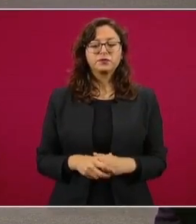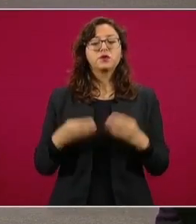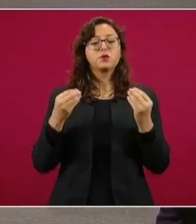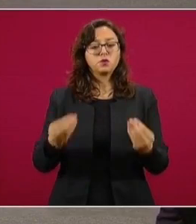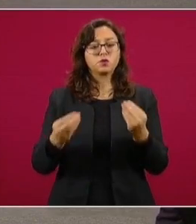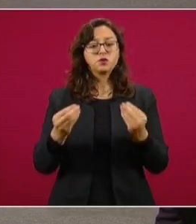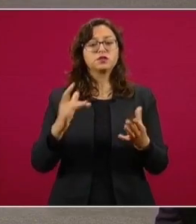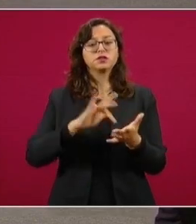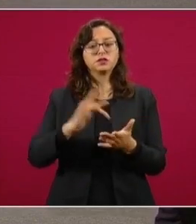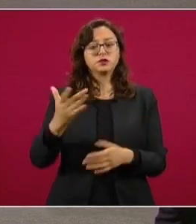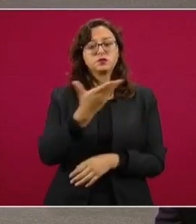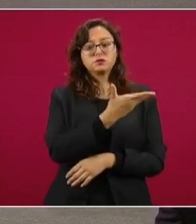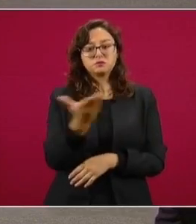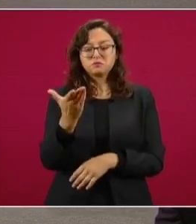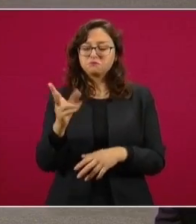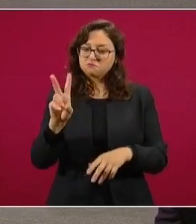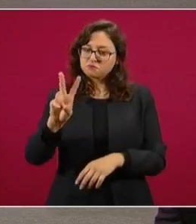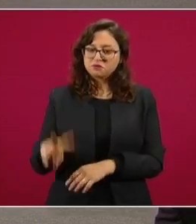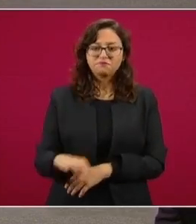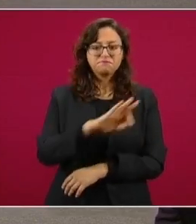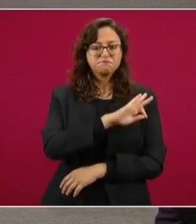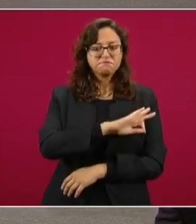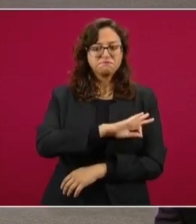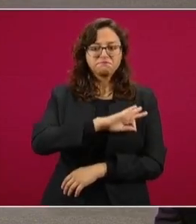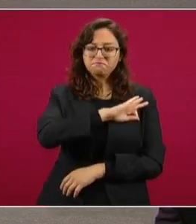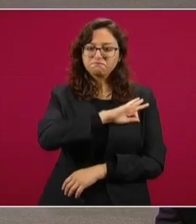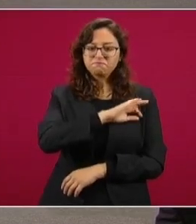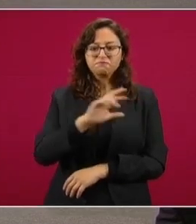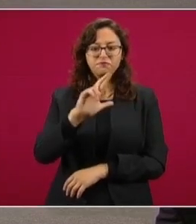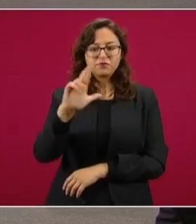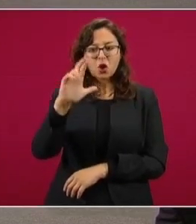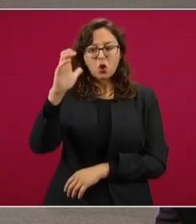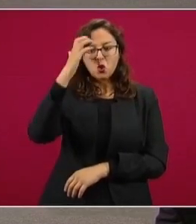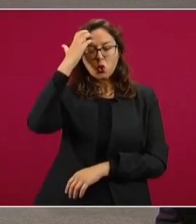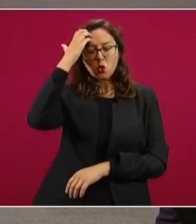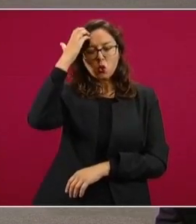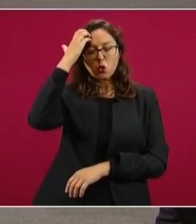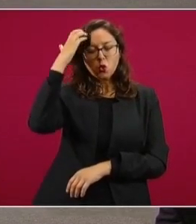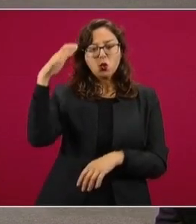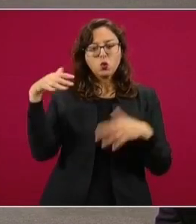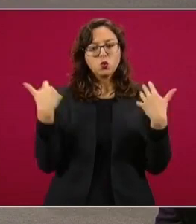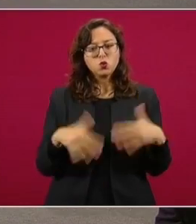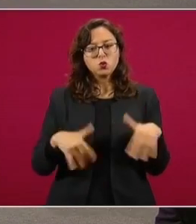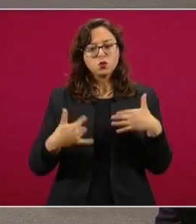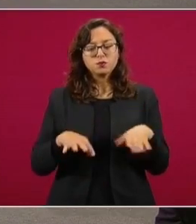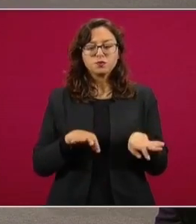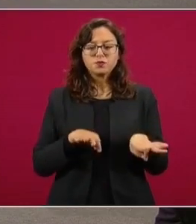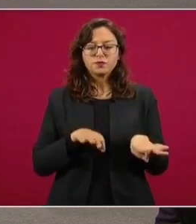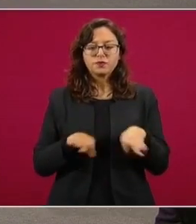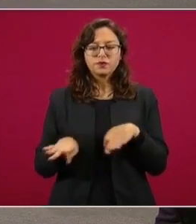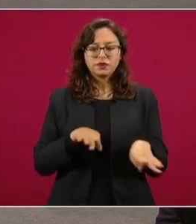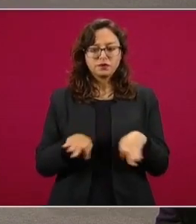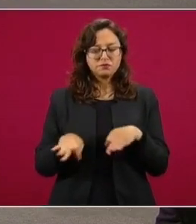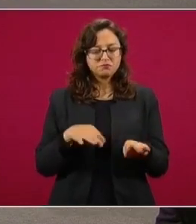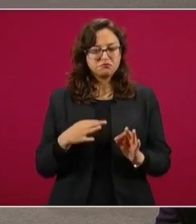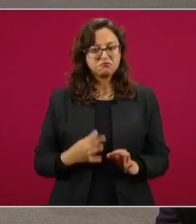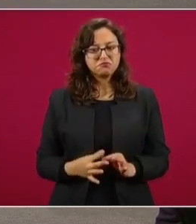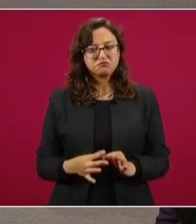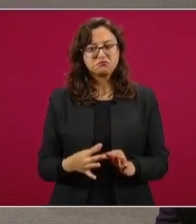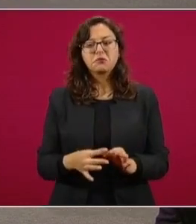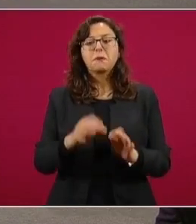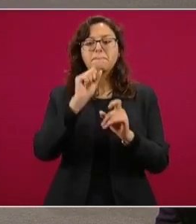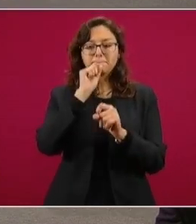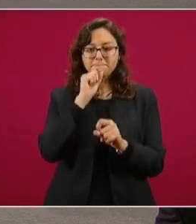Felicidades y un reconocimiento por su trabajo, por su labor y un reconocimiento a las